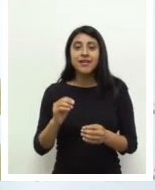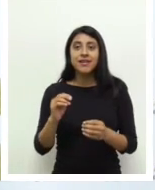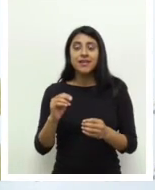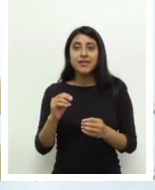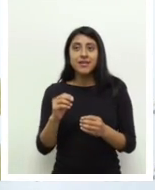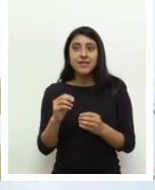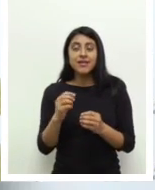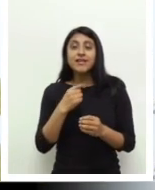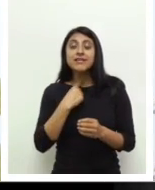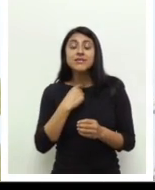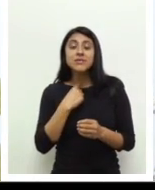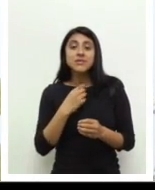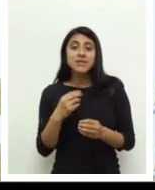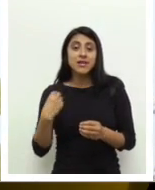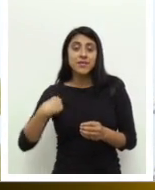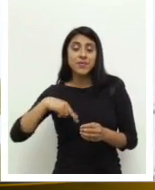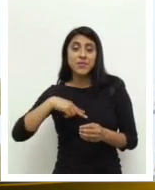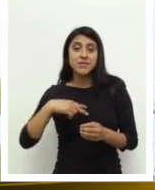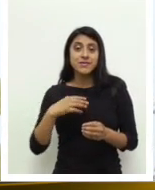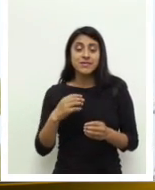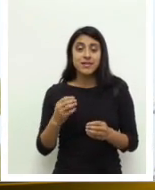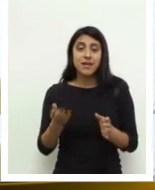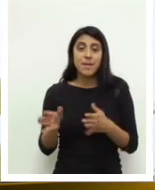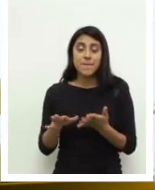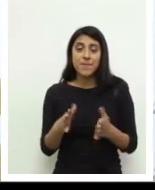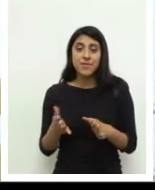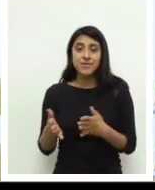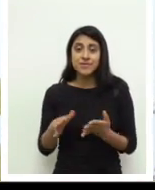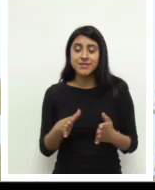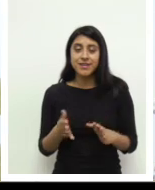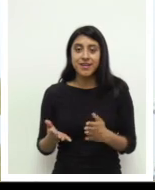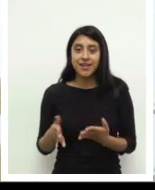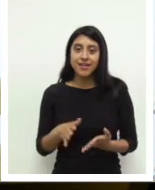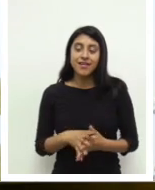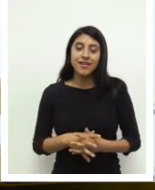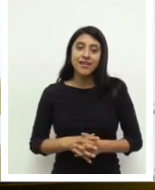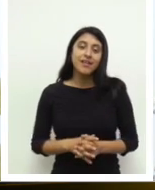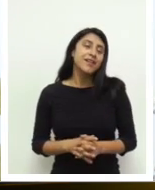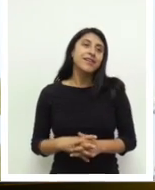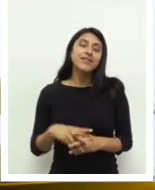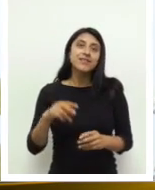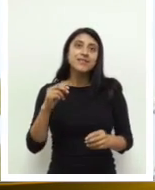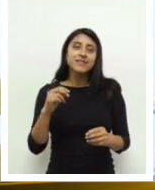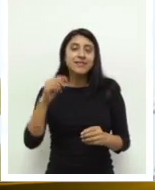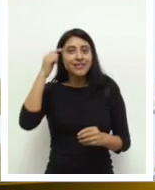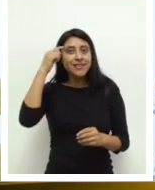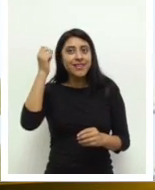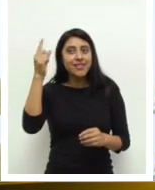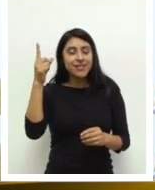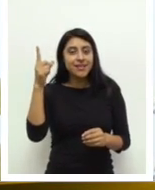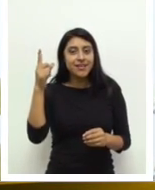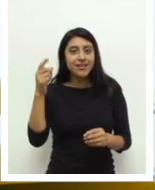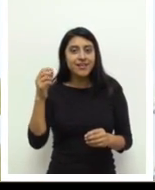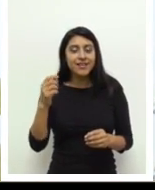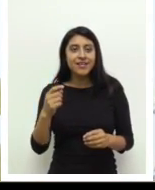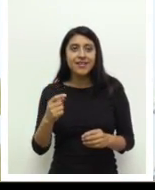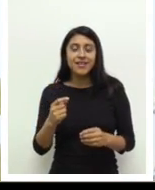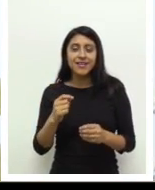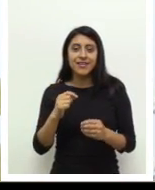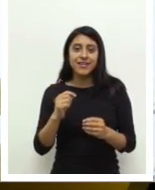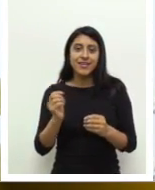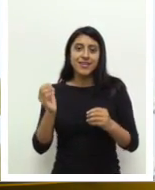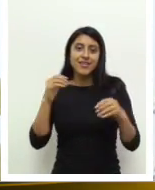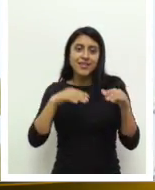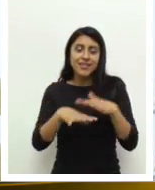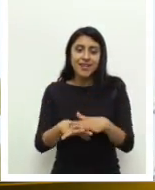viviendo e identificar que sos parte del soundtrack de las vías, de esa pista